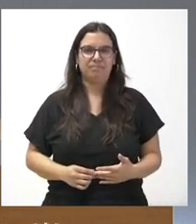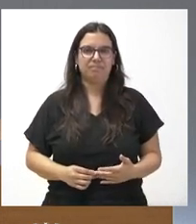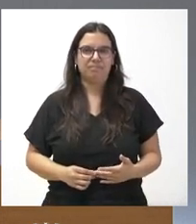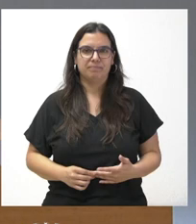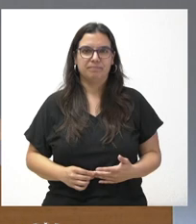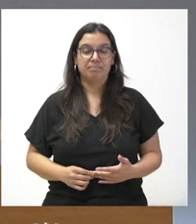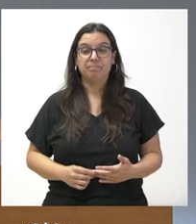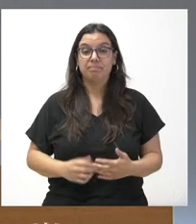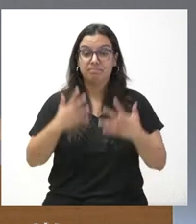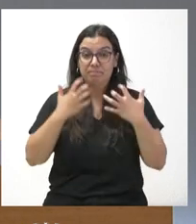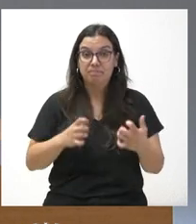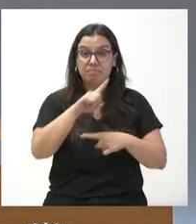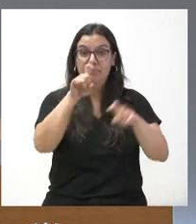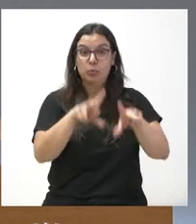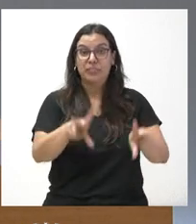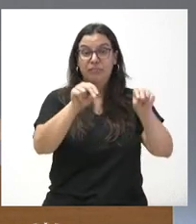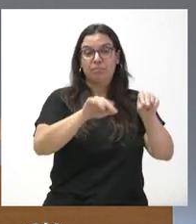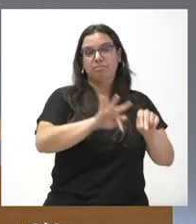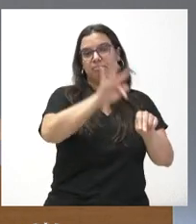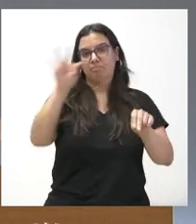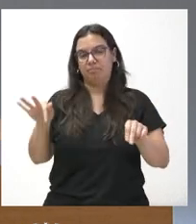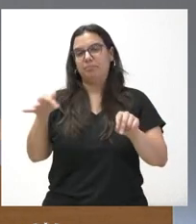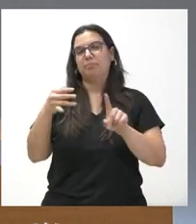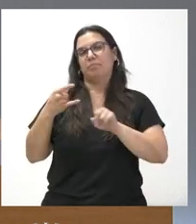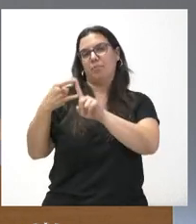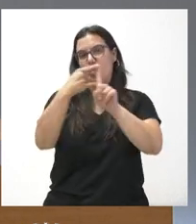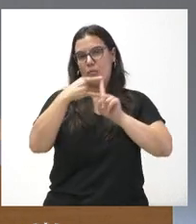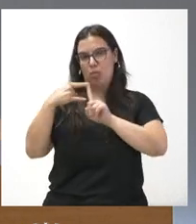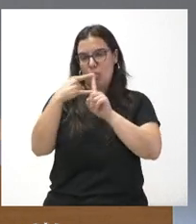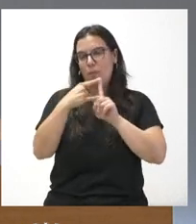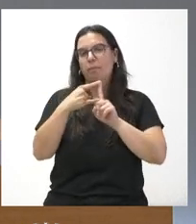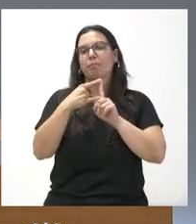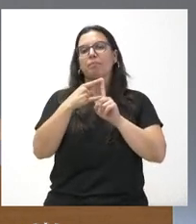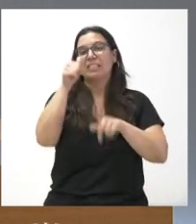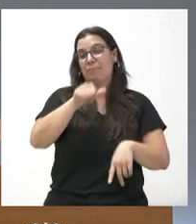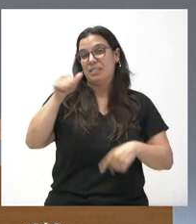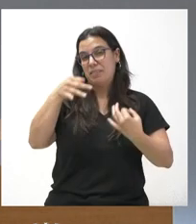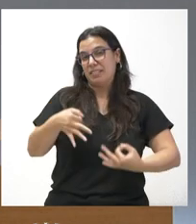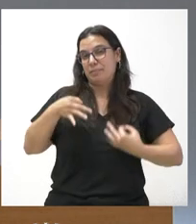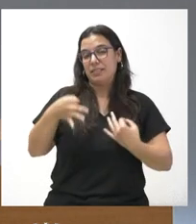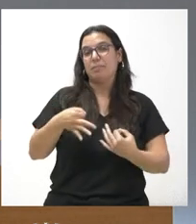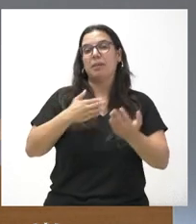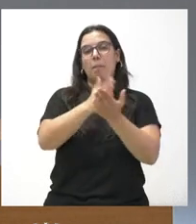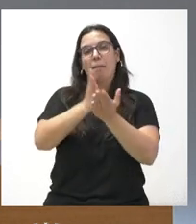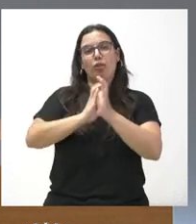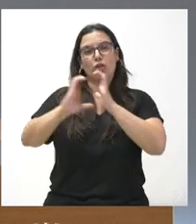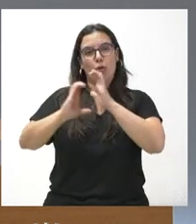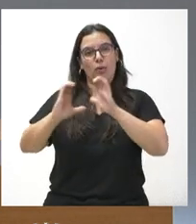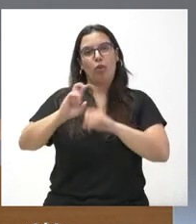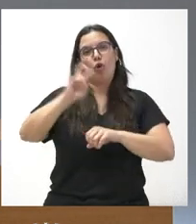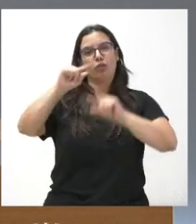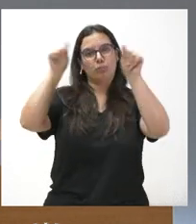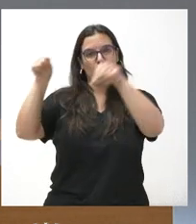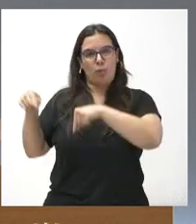Si no hay más preguntas en la sala, abrimos entonces el espacio que dedicamos cada semana a los medios de comunicación de otras